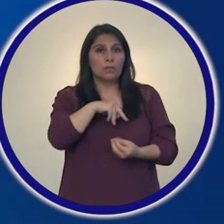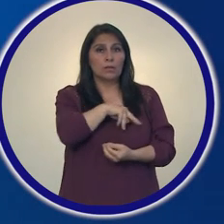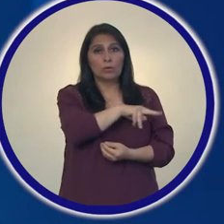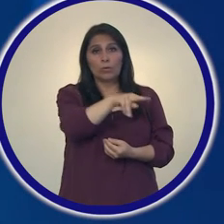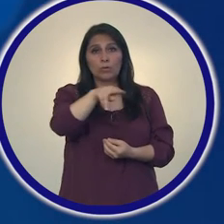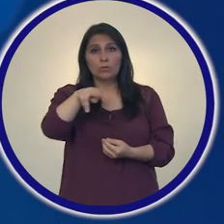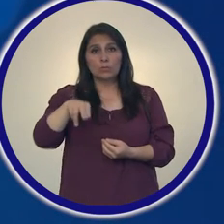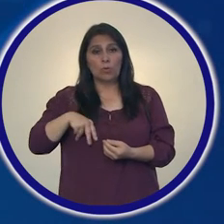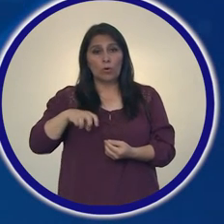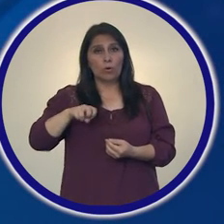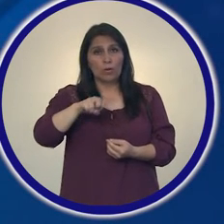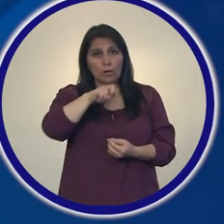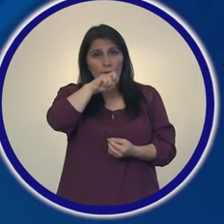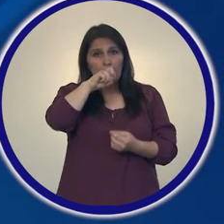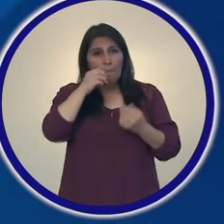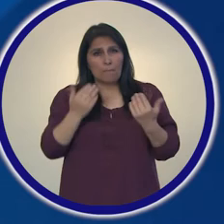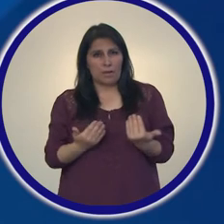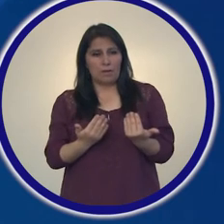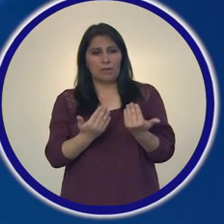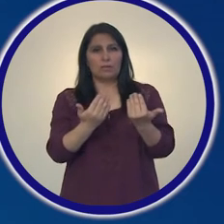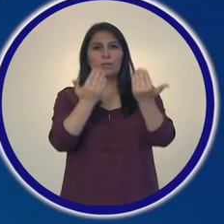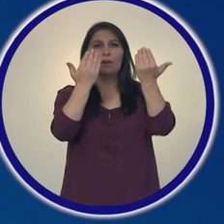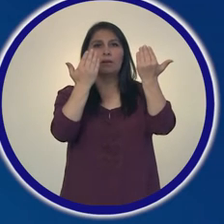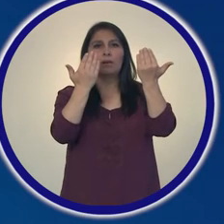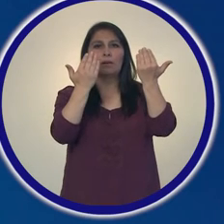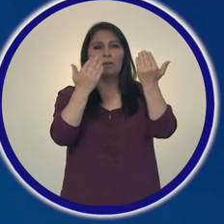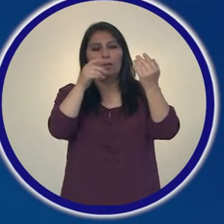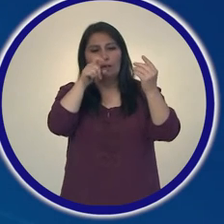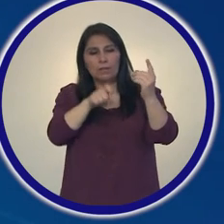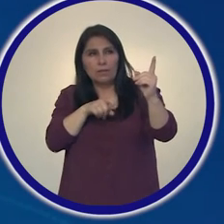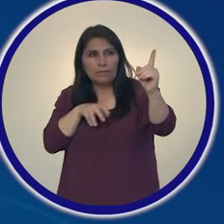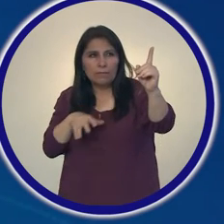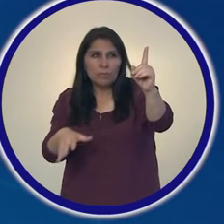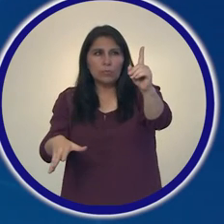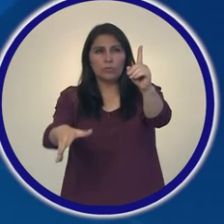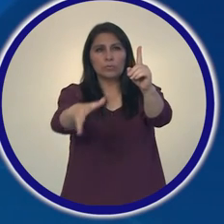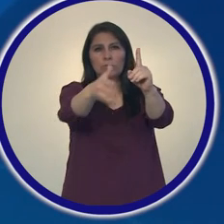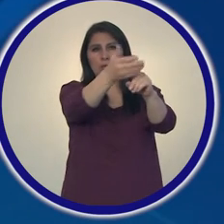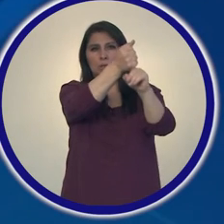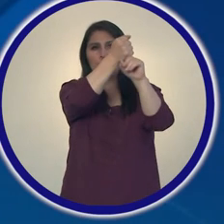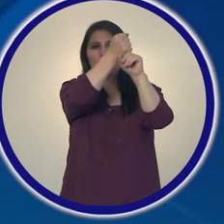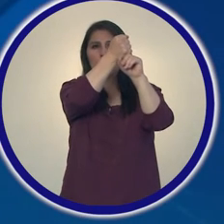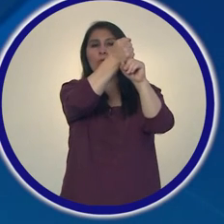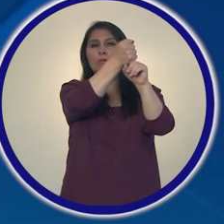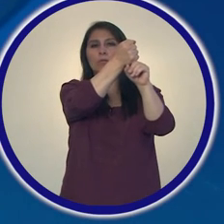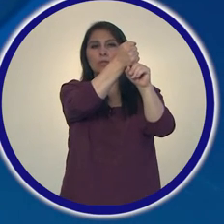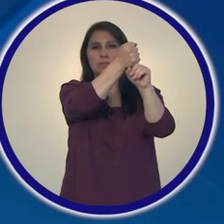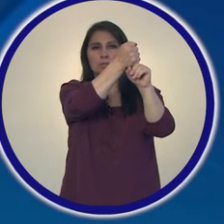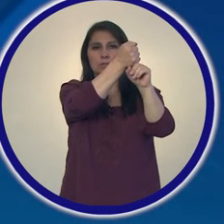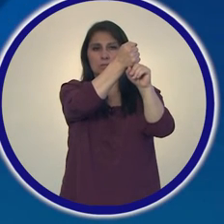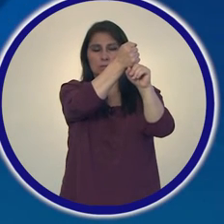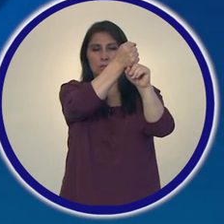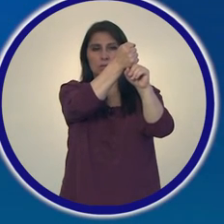Compañeros por la patria, tenemos que